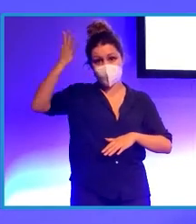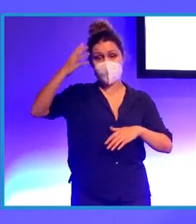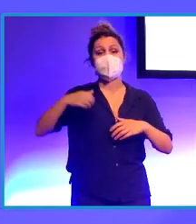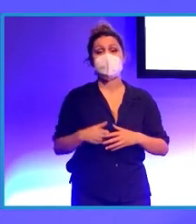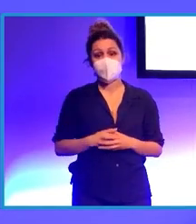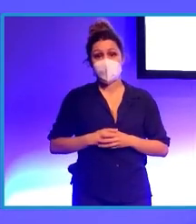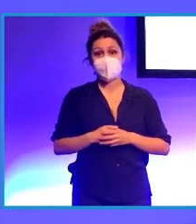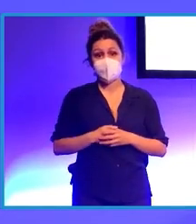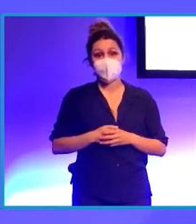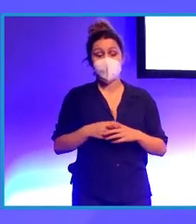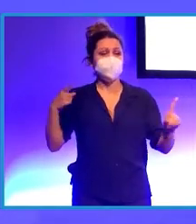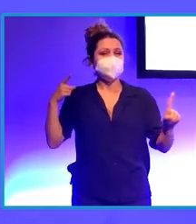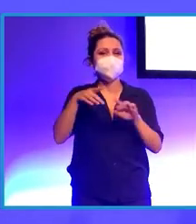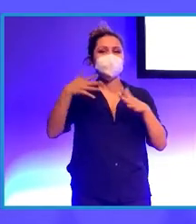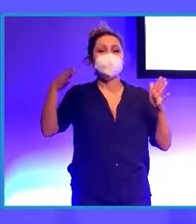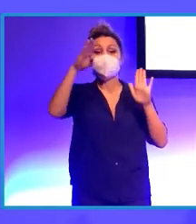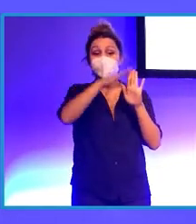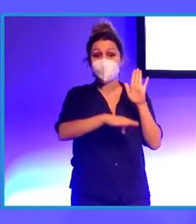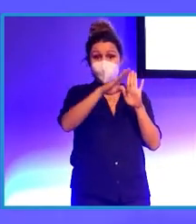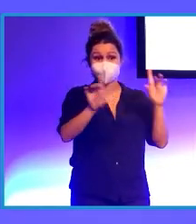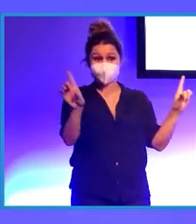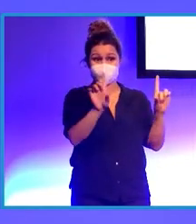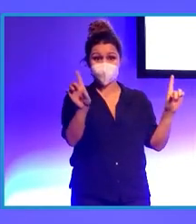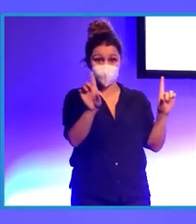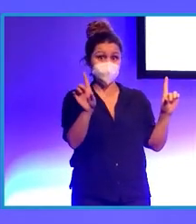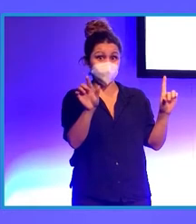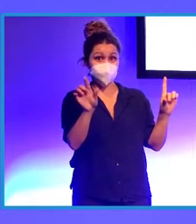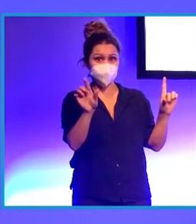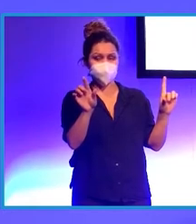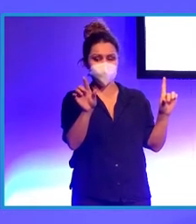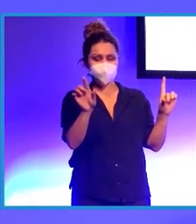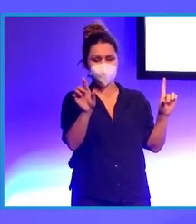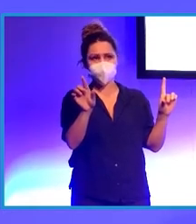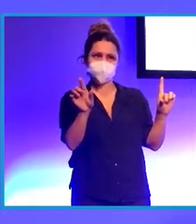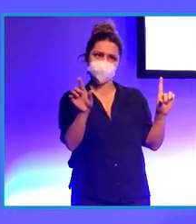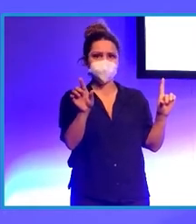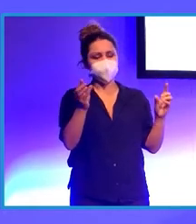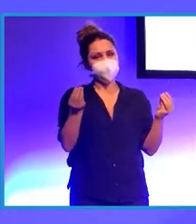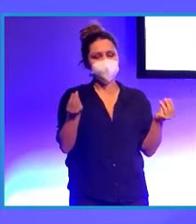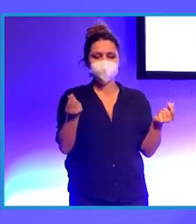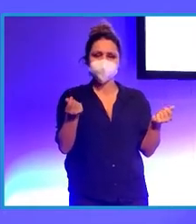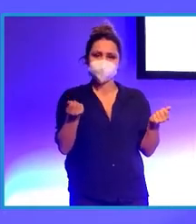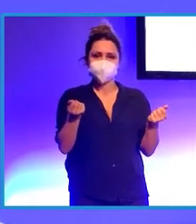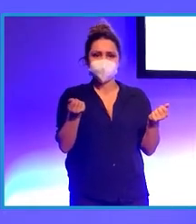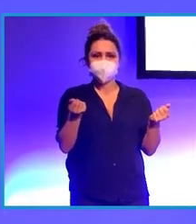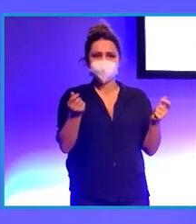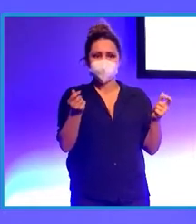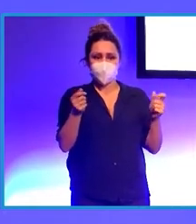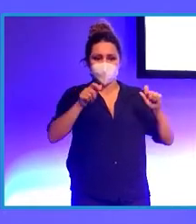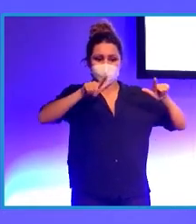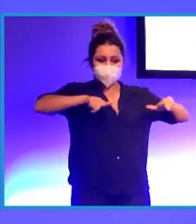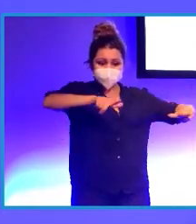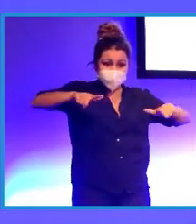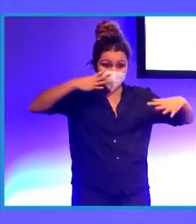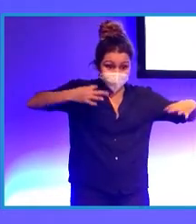Para hacer un programa totalmente sin escenario de ningún